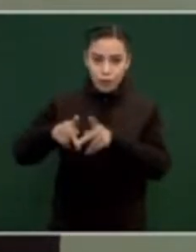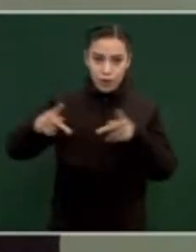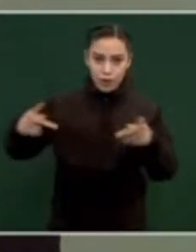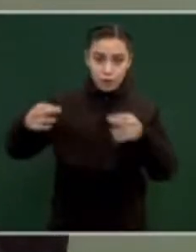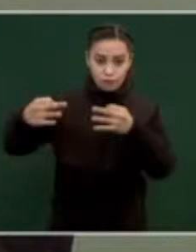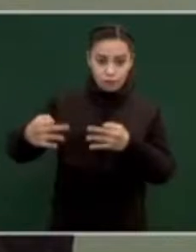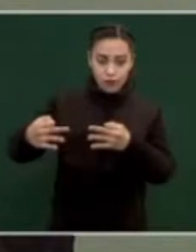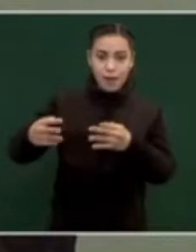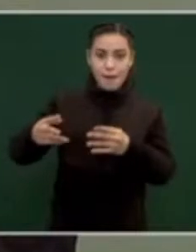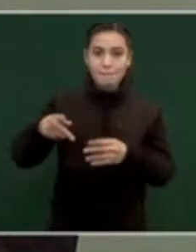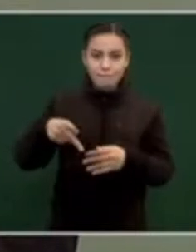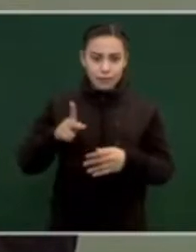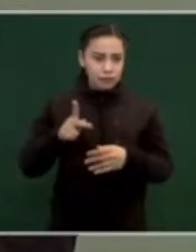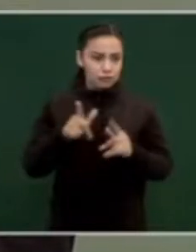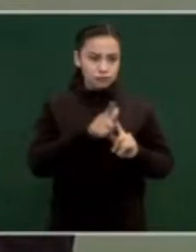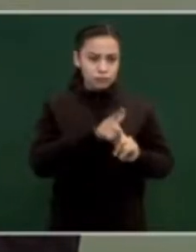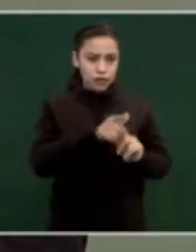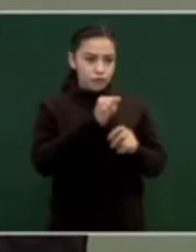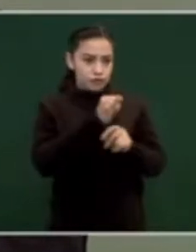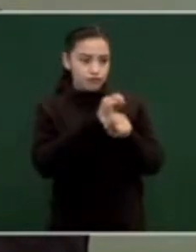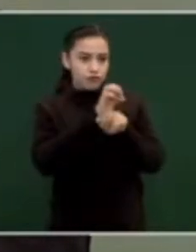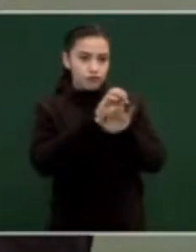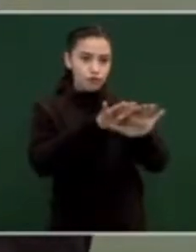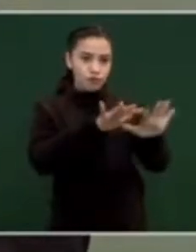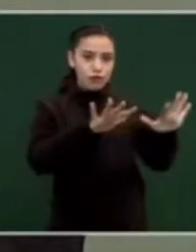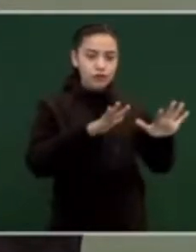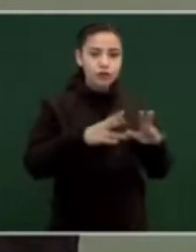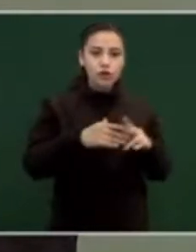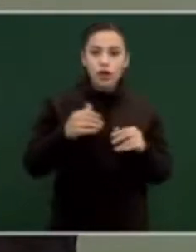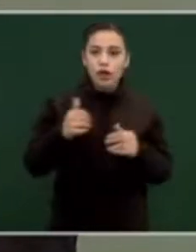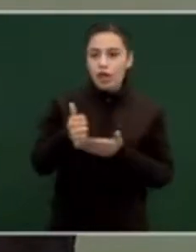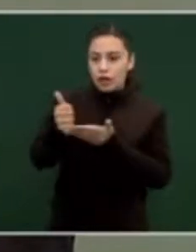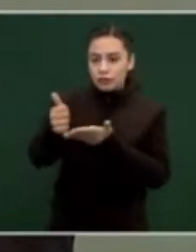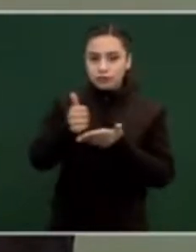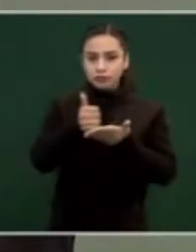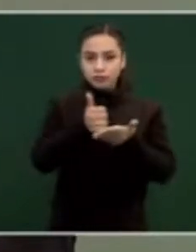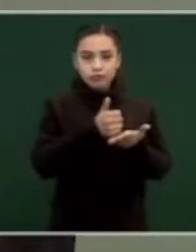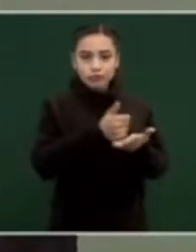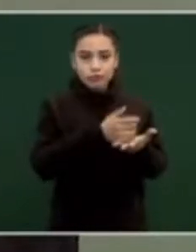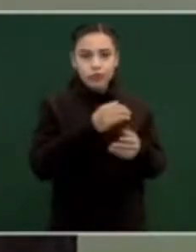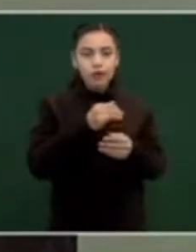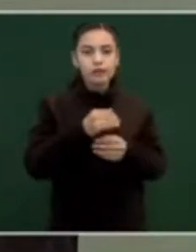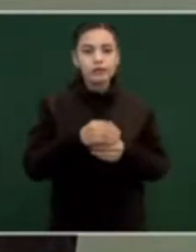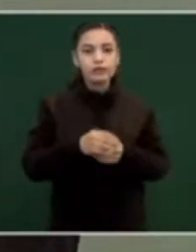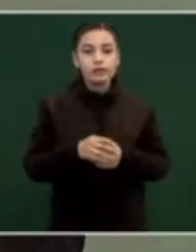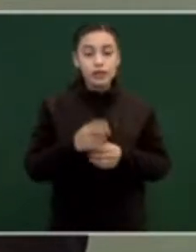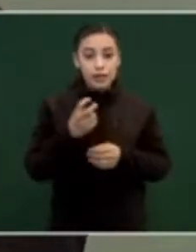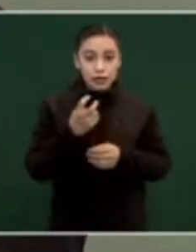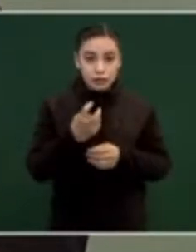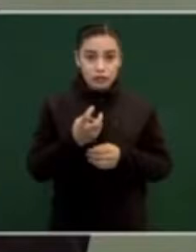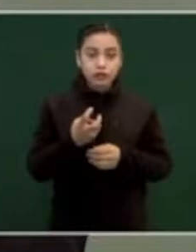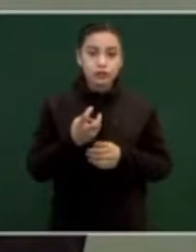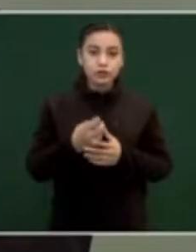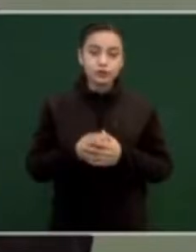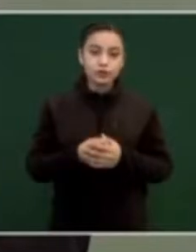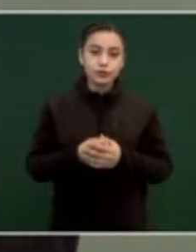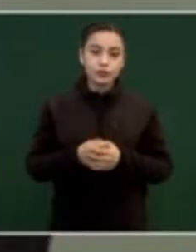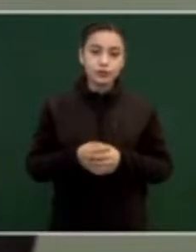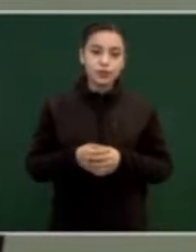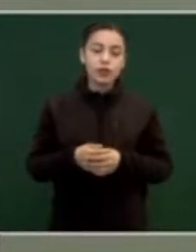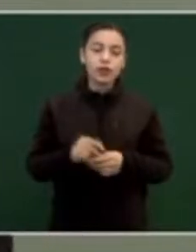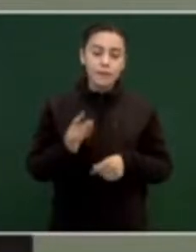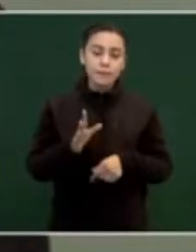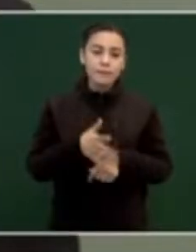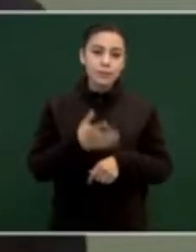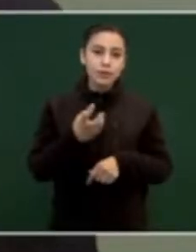informando, orientando, concientizando. Por eso te digo que son miles, un